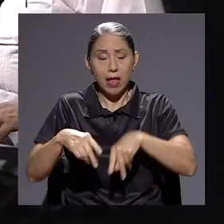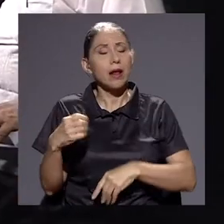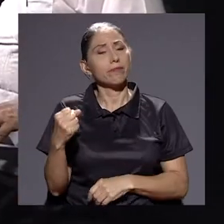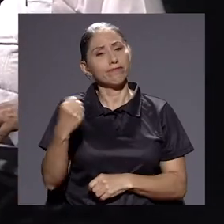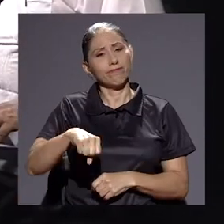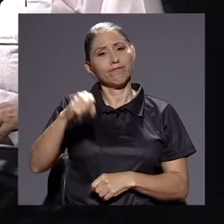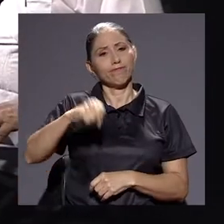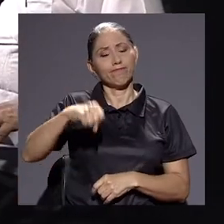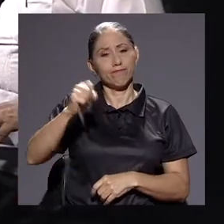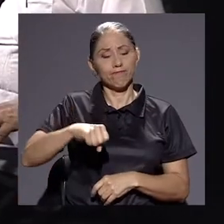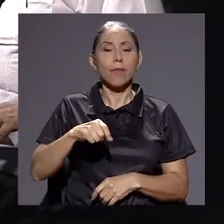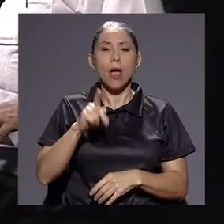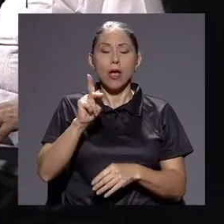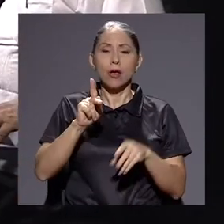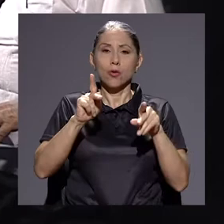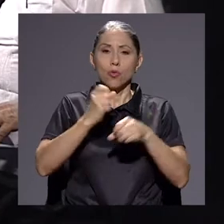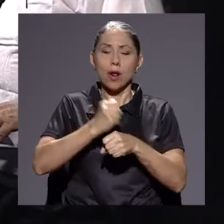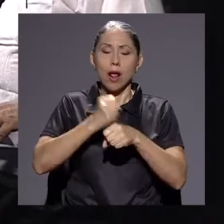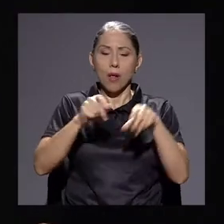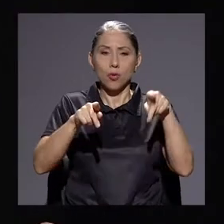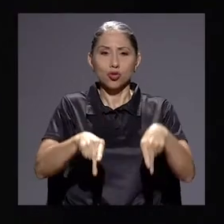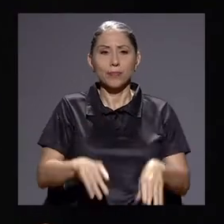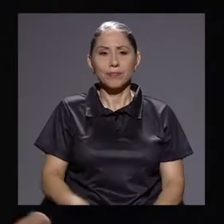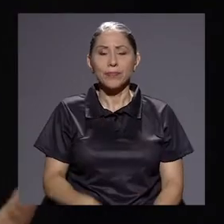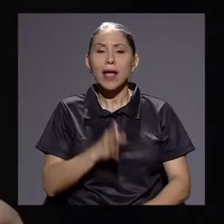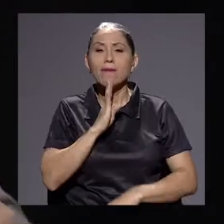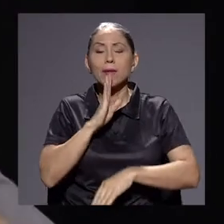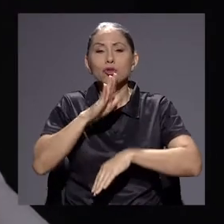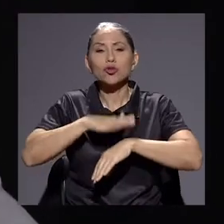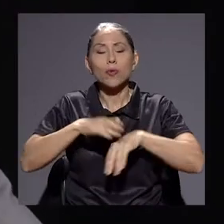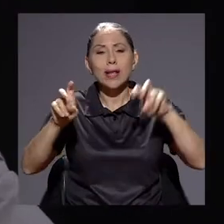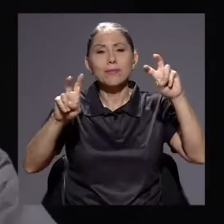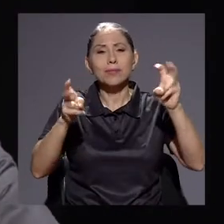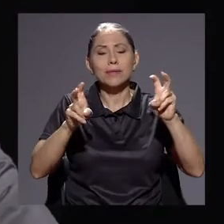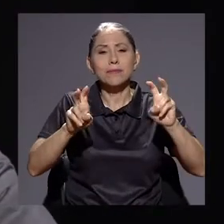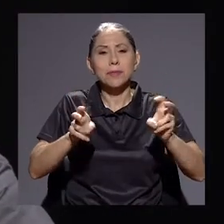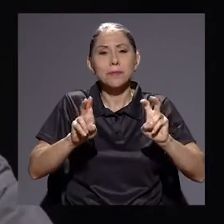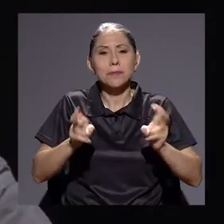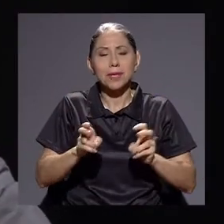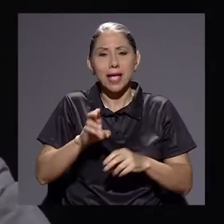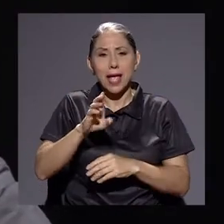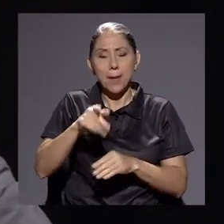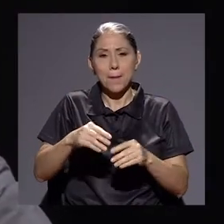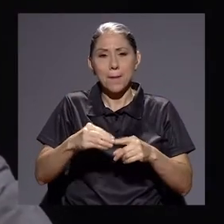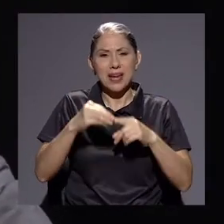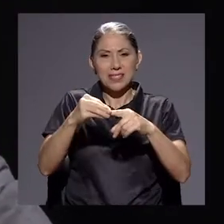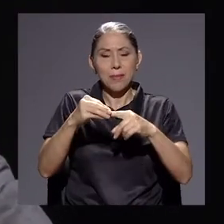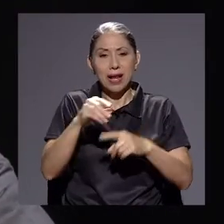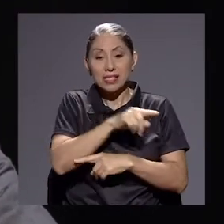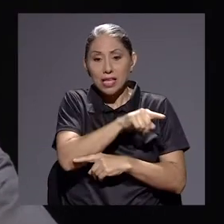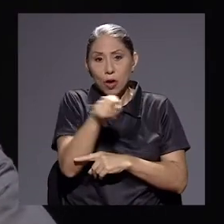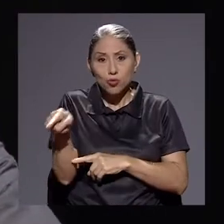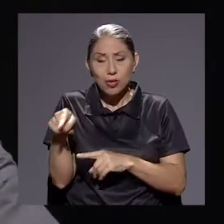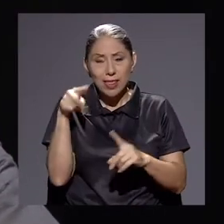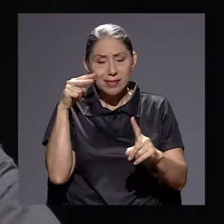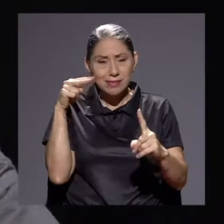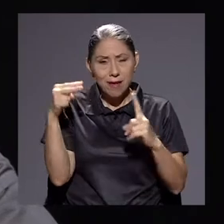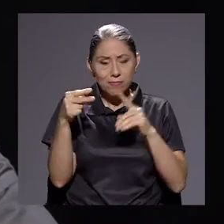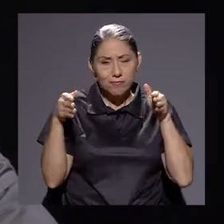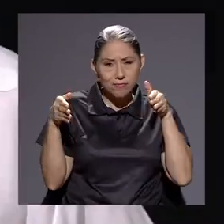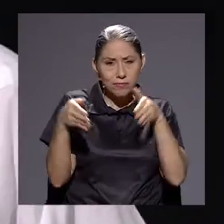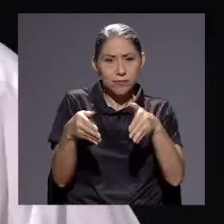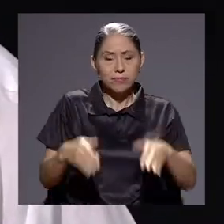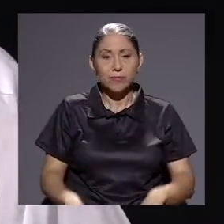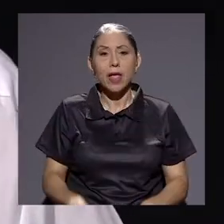ciudadana. Para ponerlo así en ese contexto. Hablemos de los ejes principales que ustedes están echándole una mirada crítica.